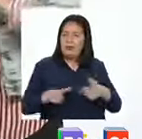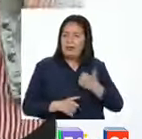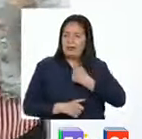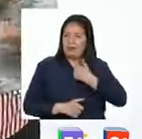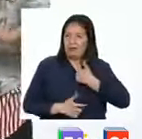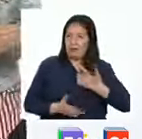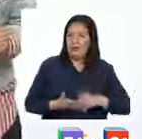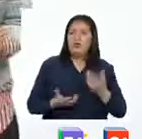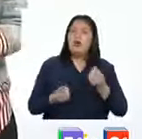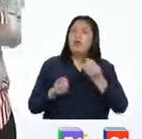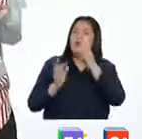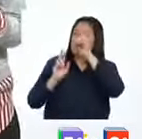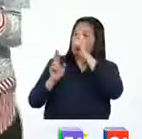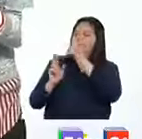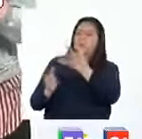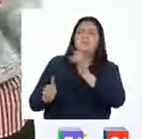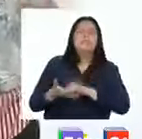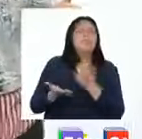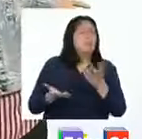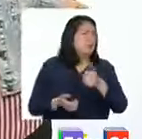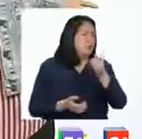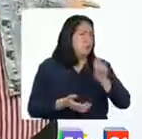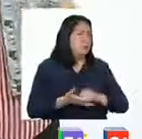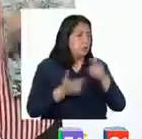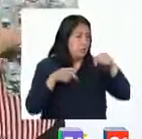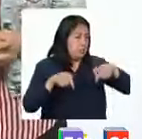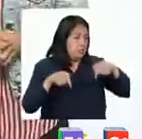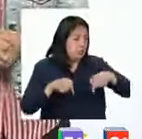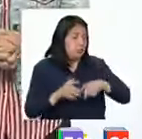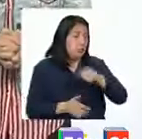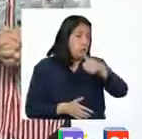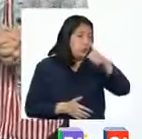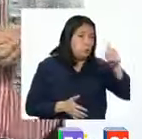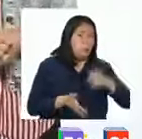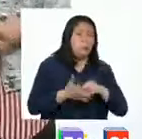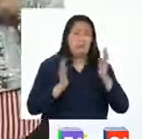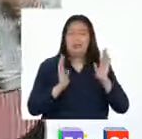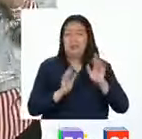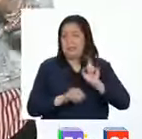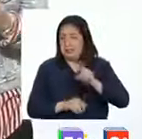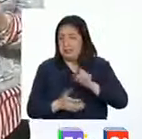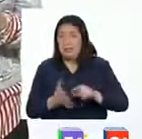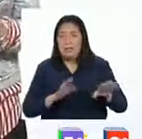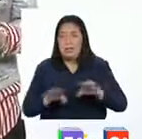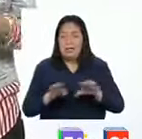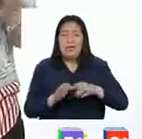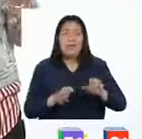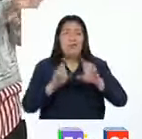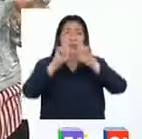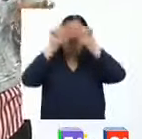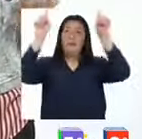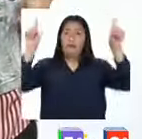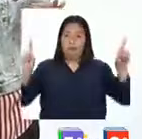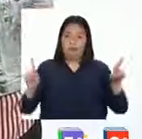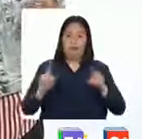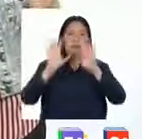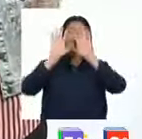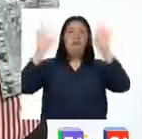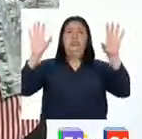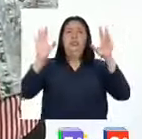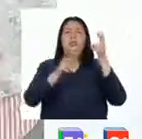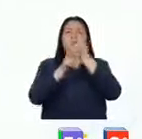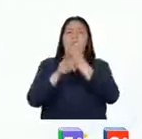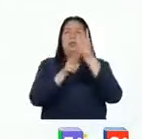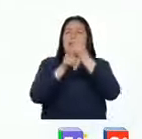Para lograrlo, nos dedicaremos en esta y las siguientes actividades a tener todo lo necesario para elaborar una ficha sobre el cuidado del